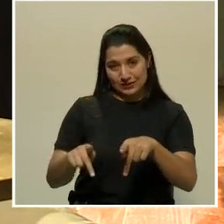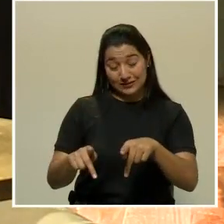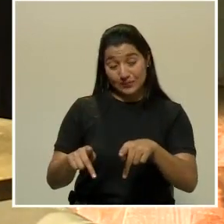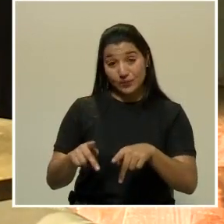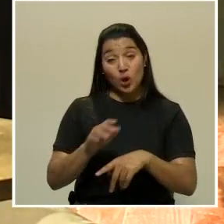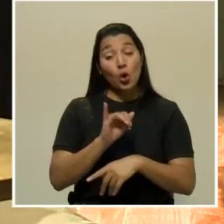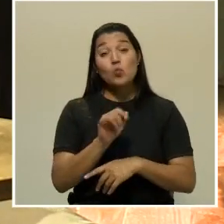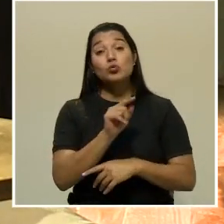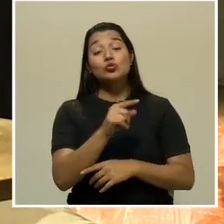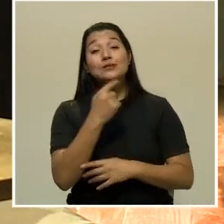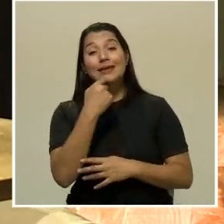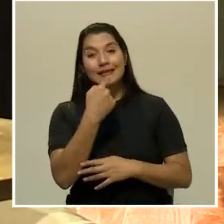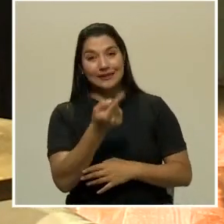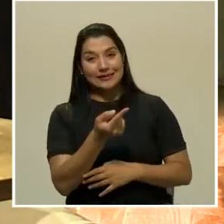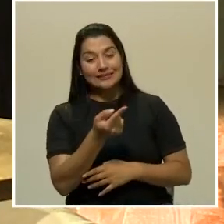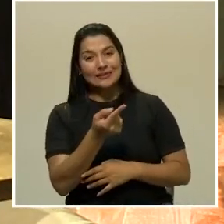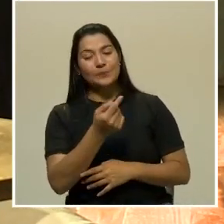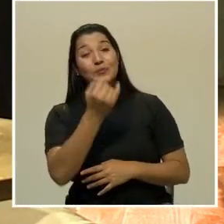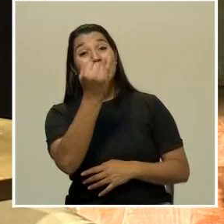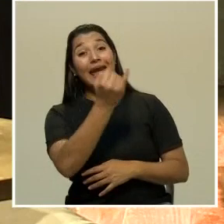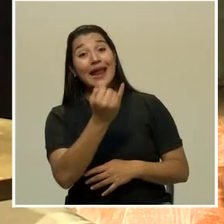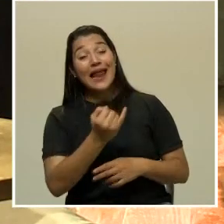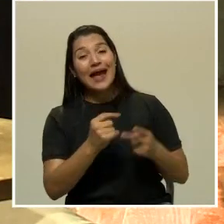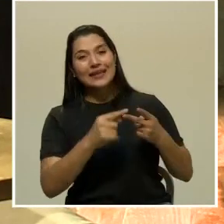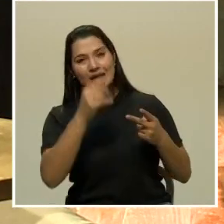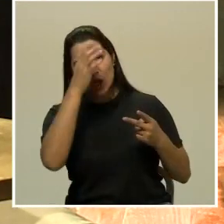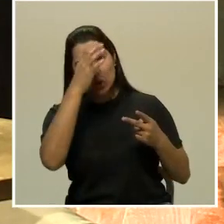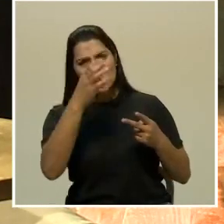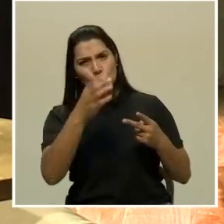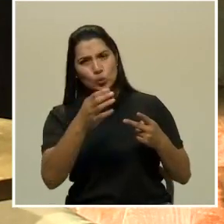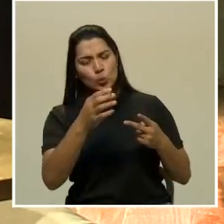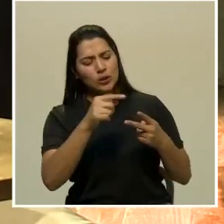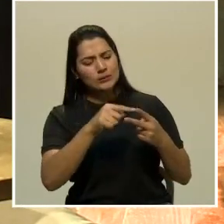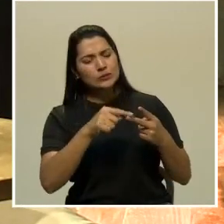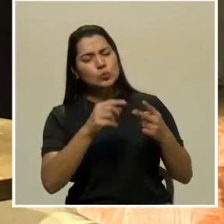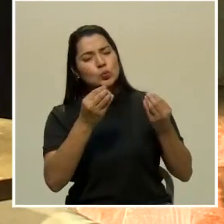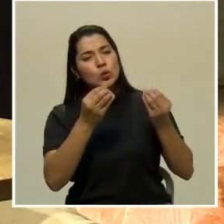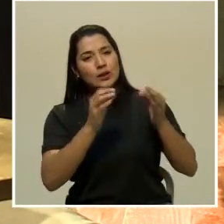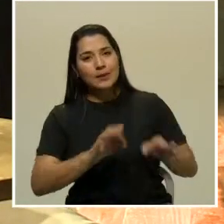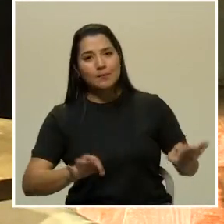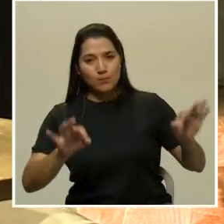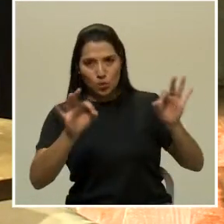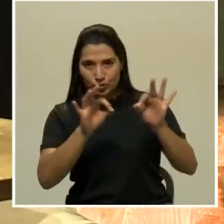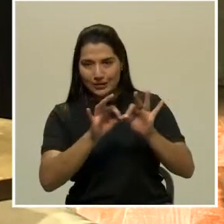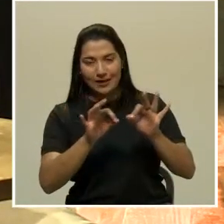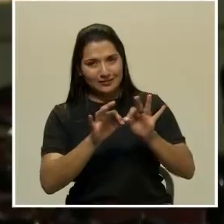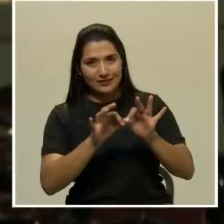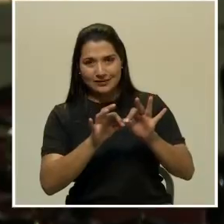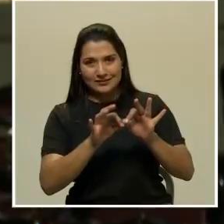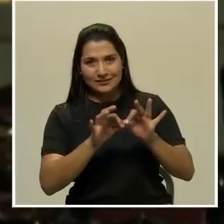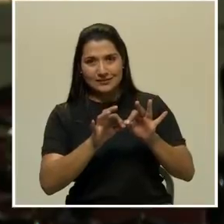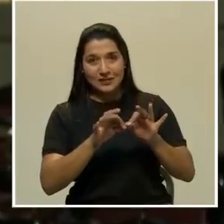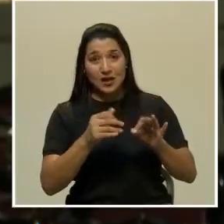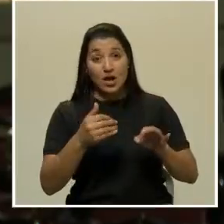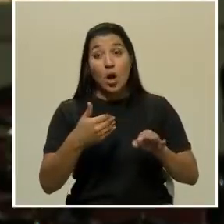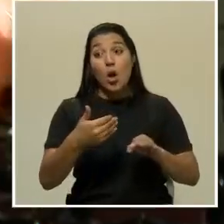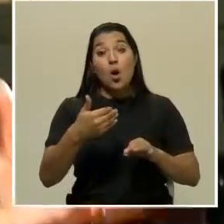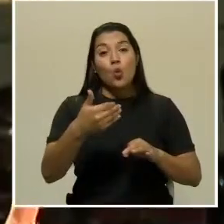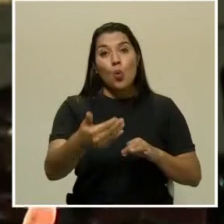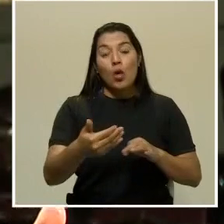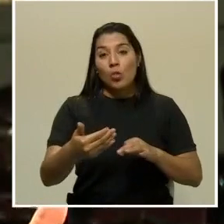el arte y la cultura son esenciales, se detonan inmediatamente cuando se detona la crisis,